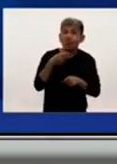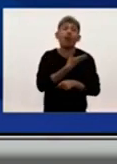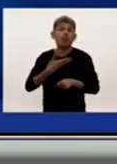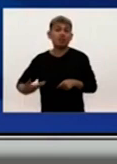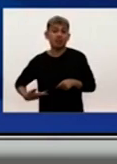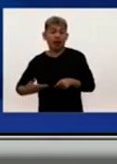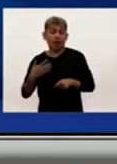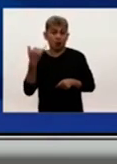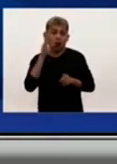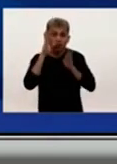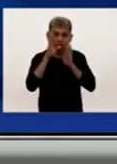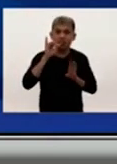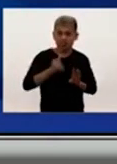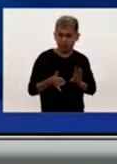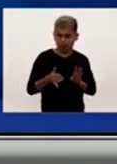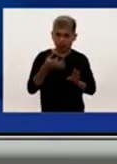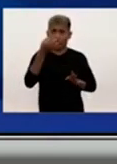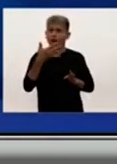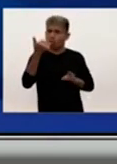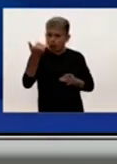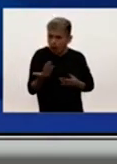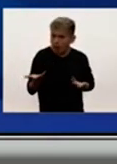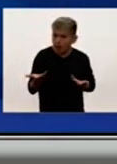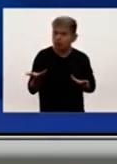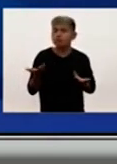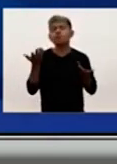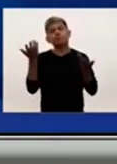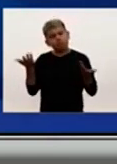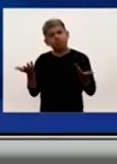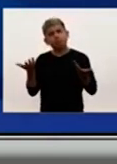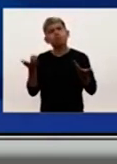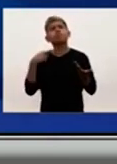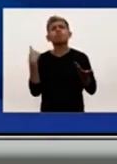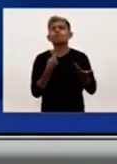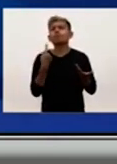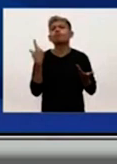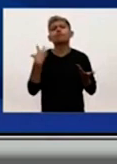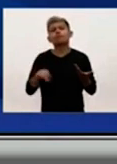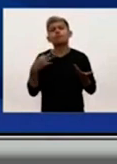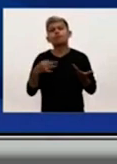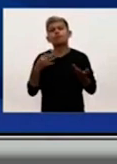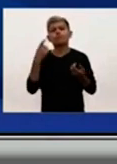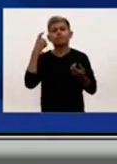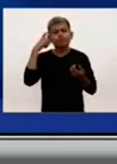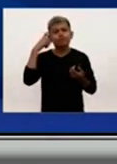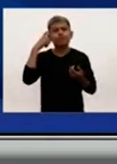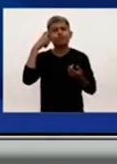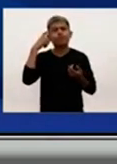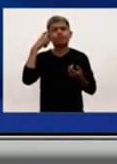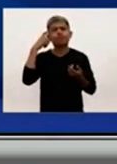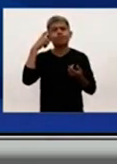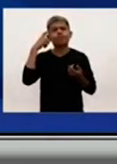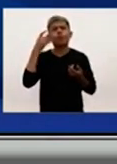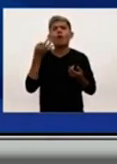ha tenido en cuenta y lo ha valorado mucho. Por eso debemos hacer conceptualmente una